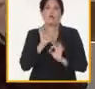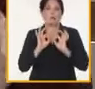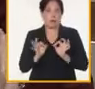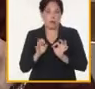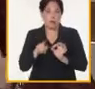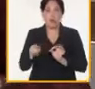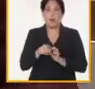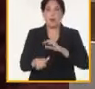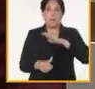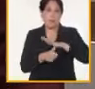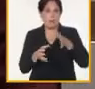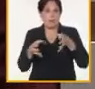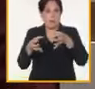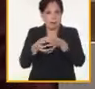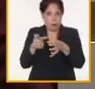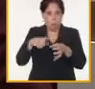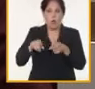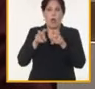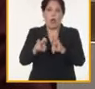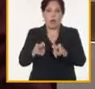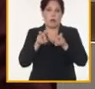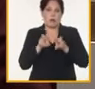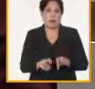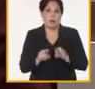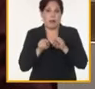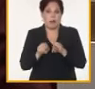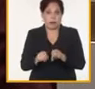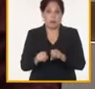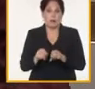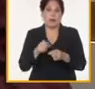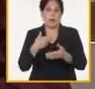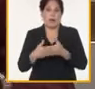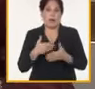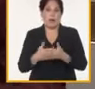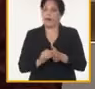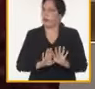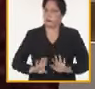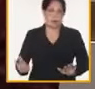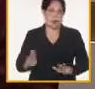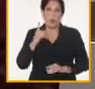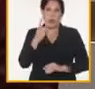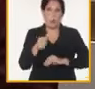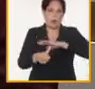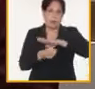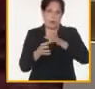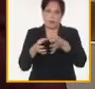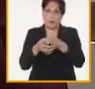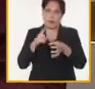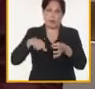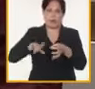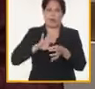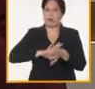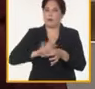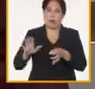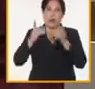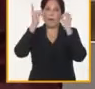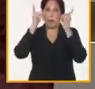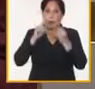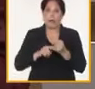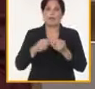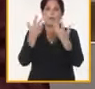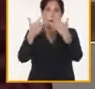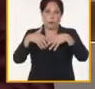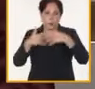una presidencia con una asamblea de la cooperativa bueno ya es una sola presidencia que se tiene que ocupar de lo político de lo